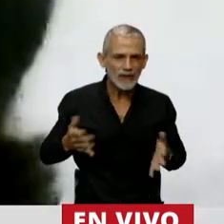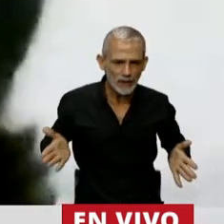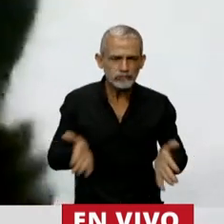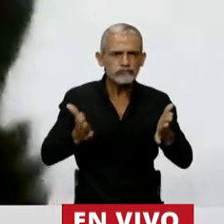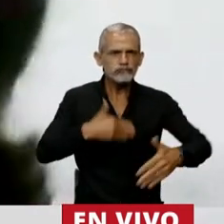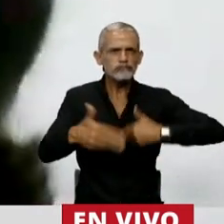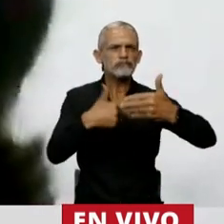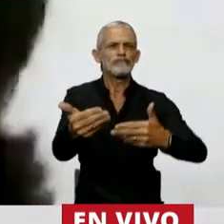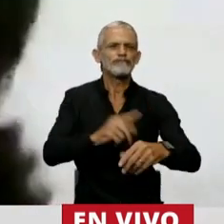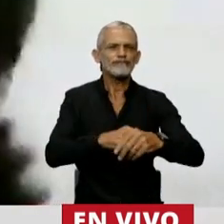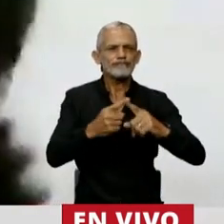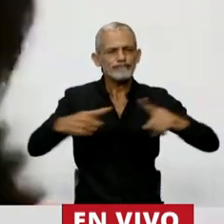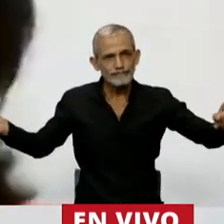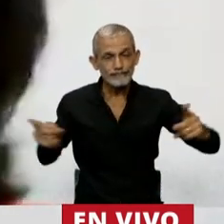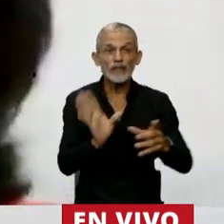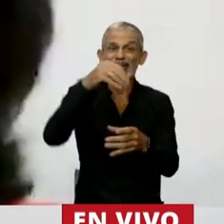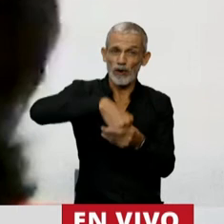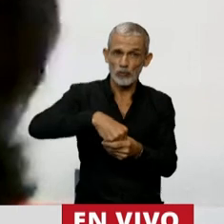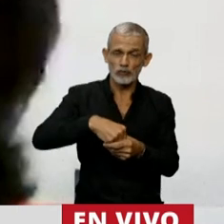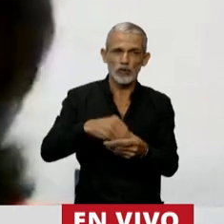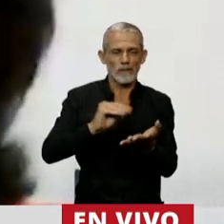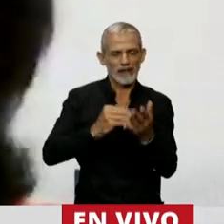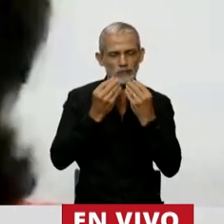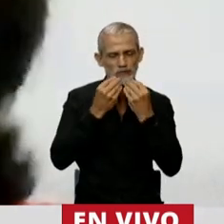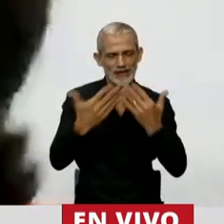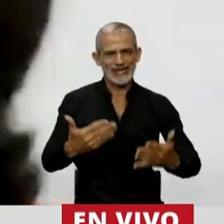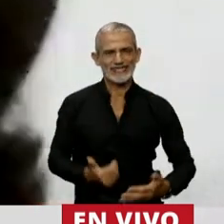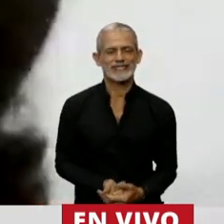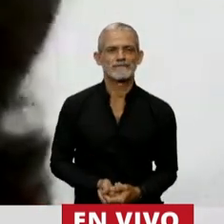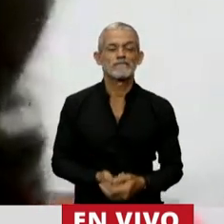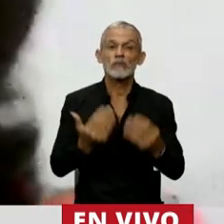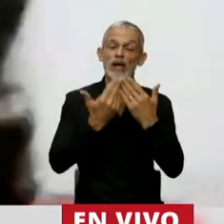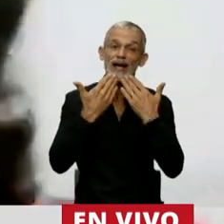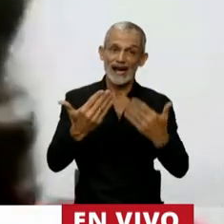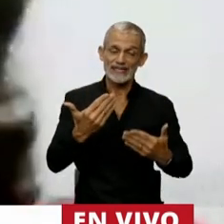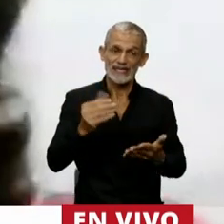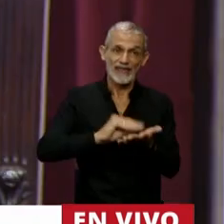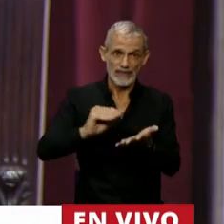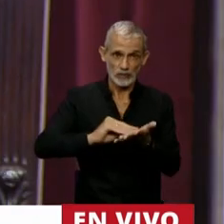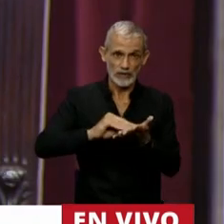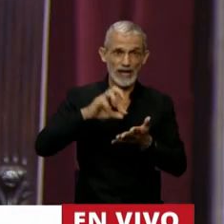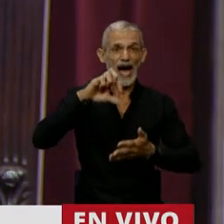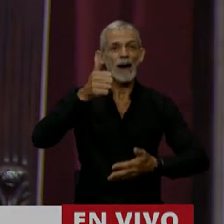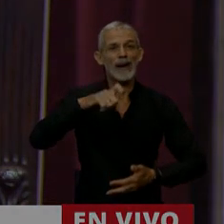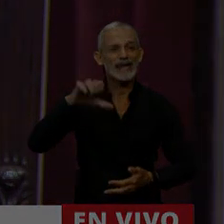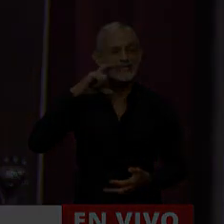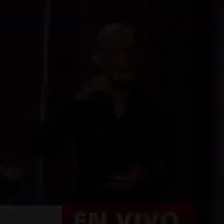crecimiento sostenible con inclusión una vez más. Muchas gracias, señor presidente. Muchas gracias, diputada Paricio.